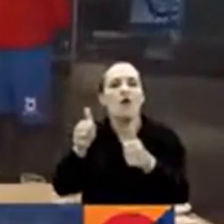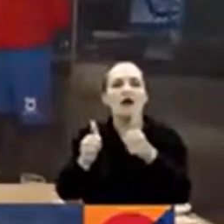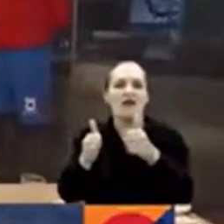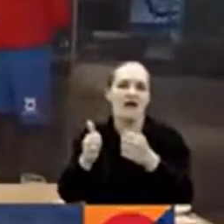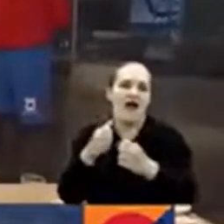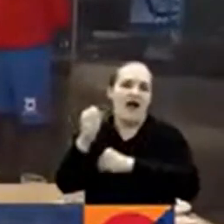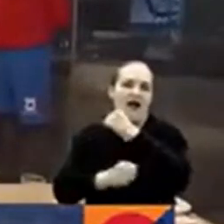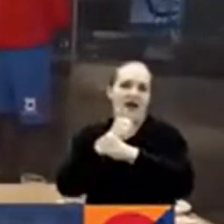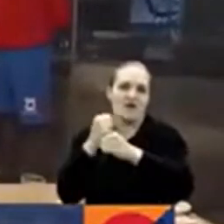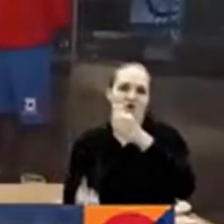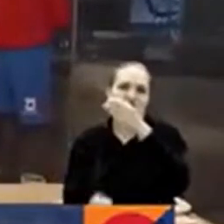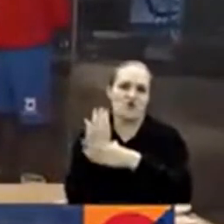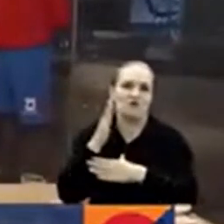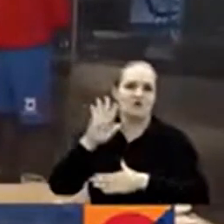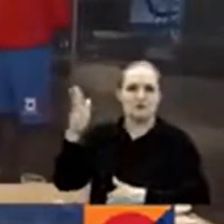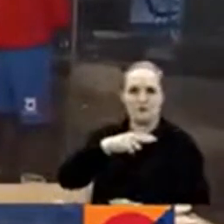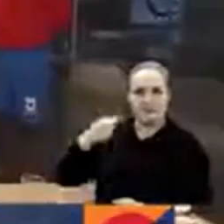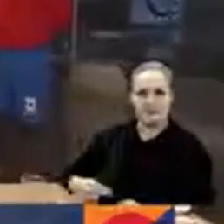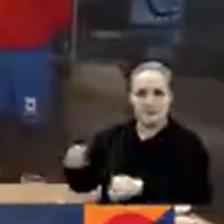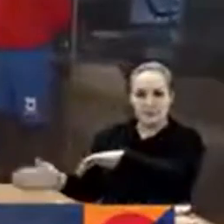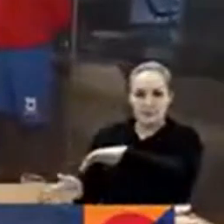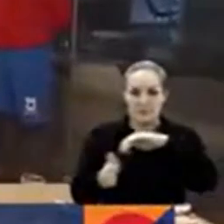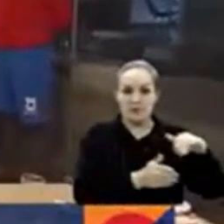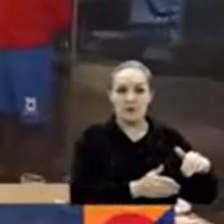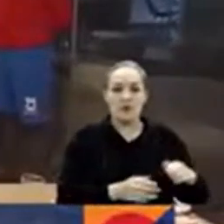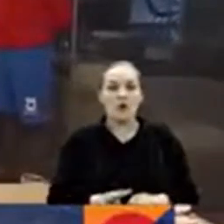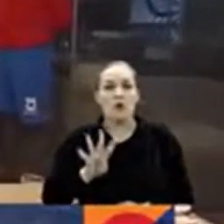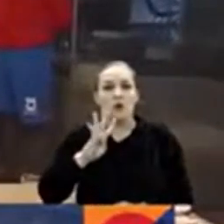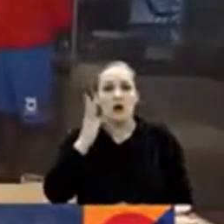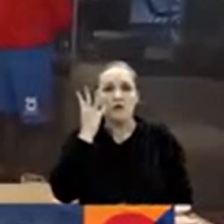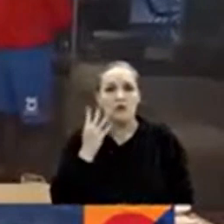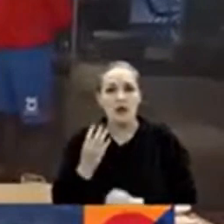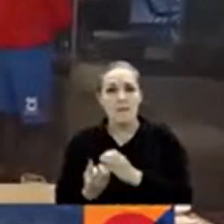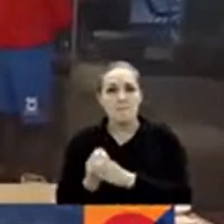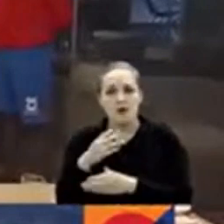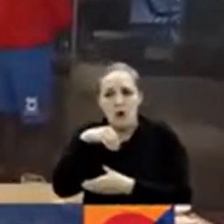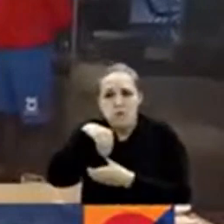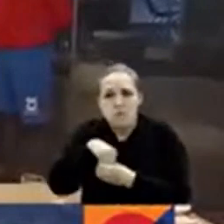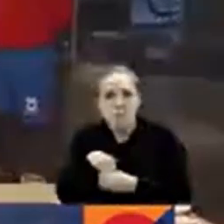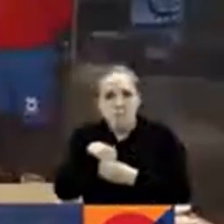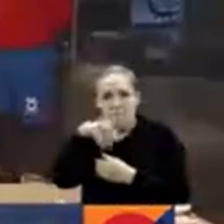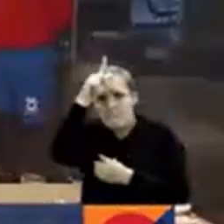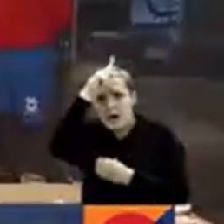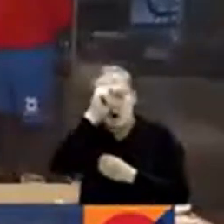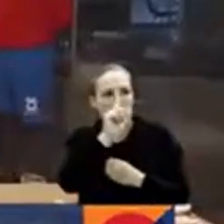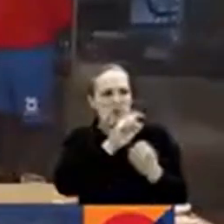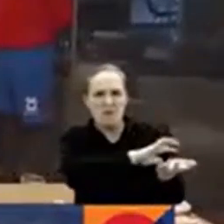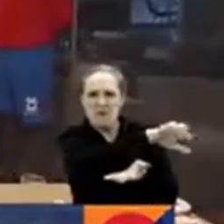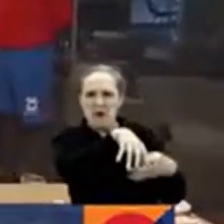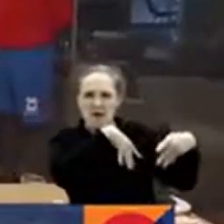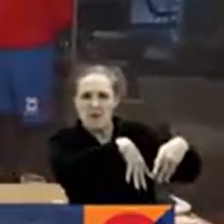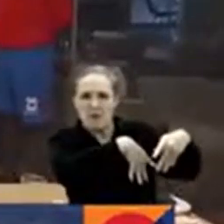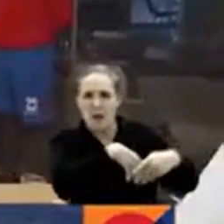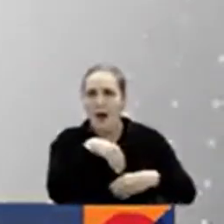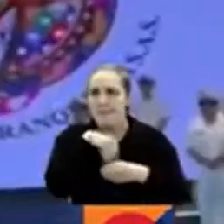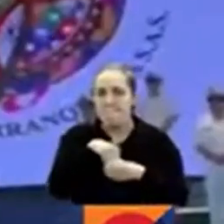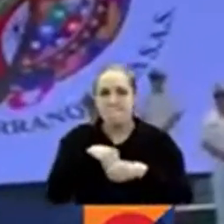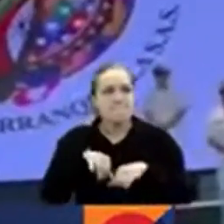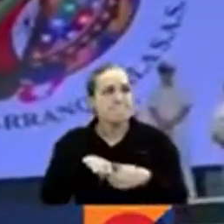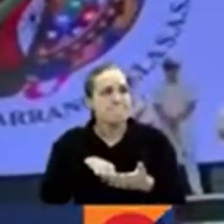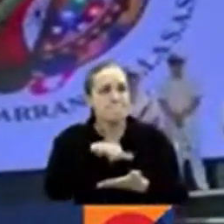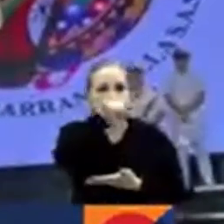técnico del Deportivo Pasto completan cuatro días atrapados en Perú por situación de orden público. Detalles en nuestra sección deportiva.